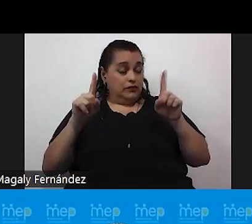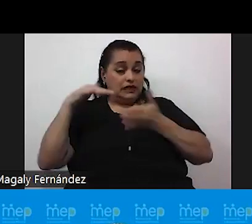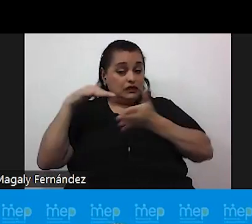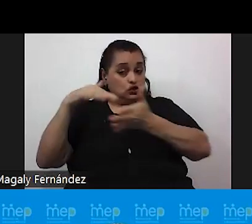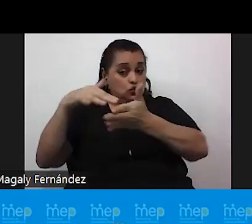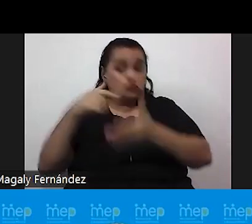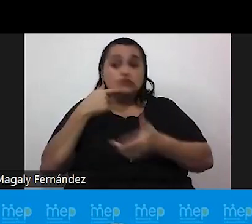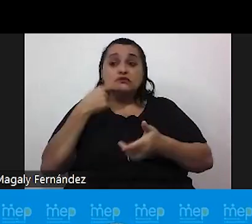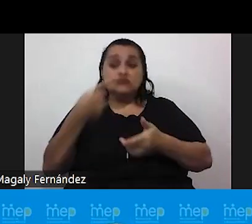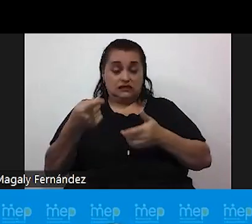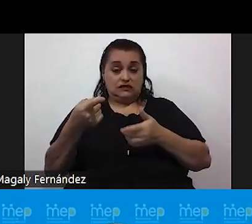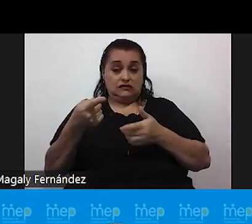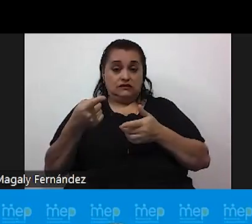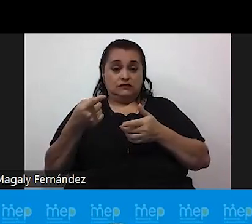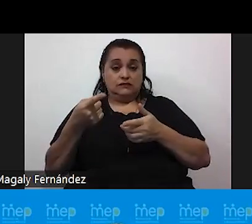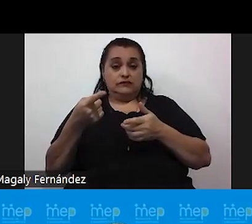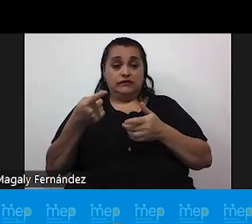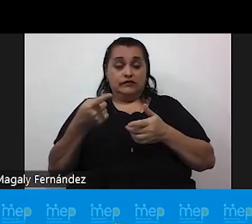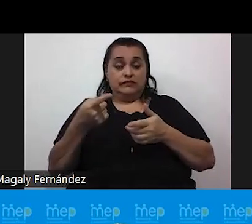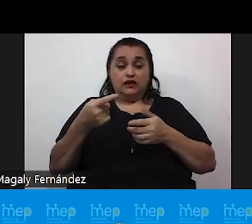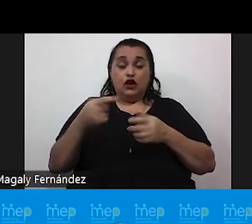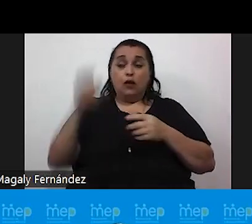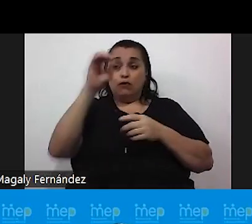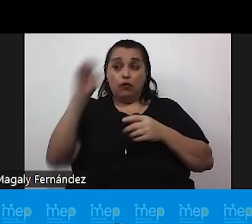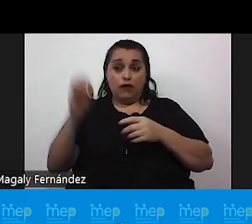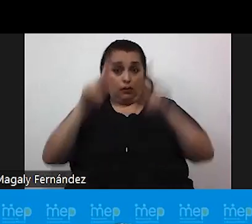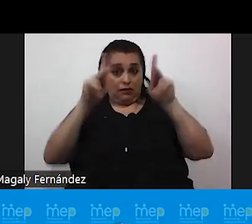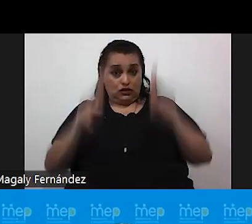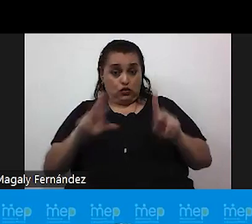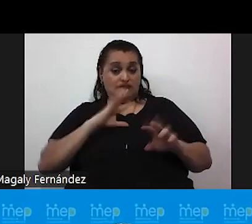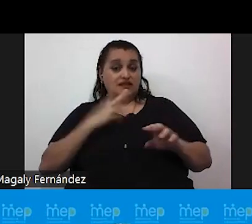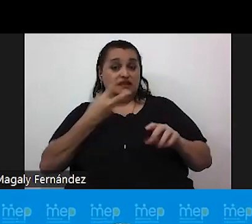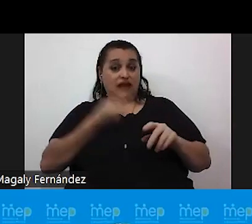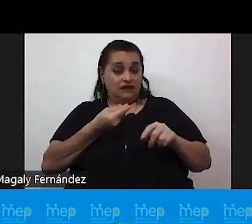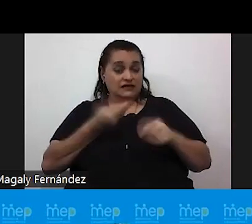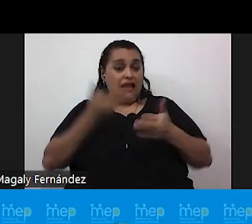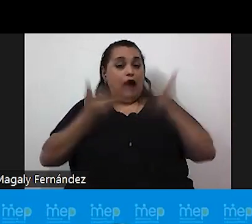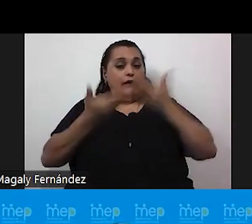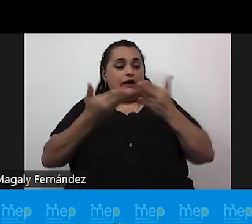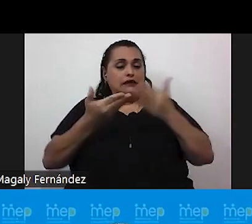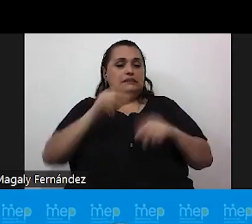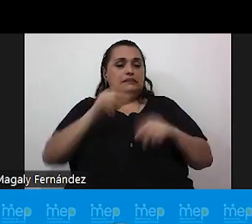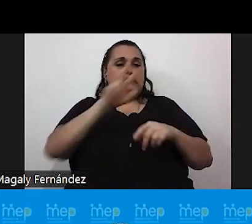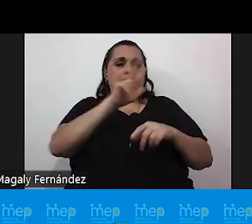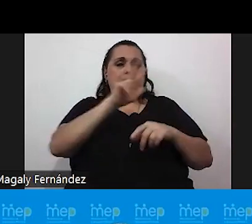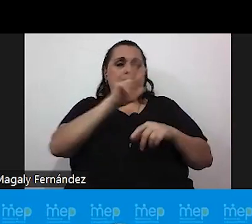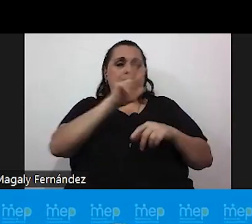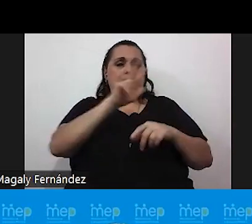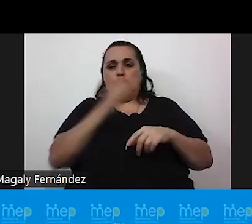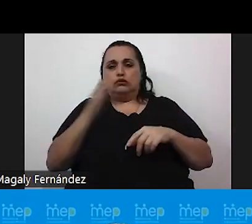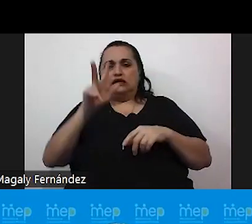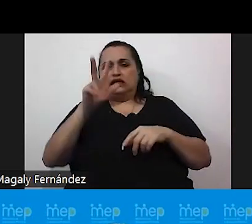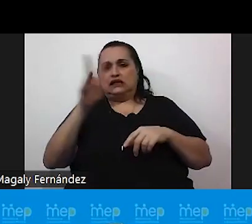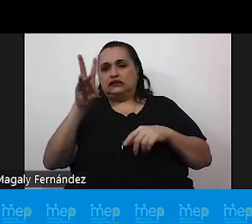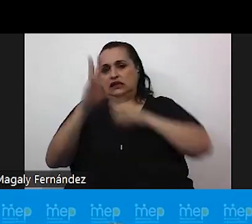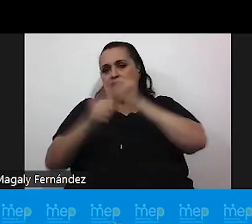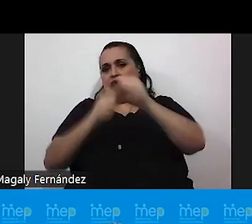se dice que este promedio en las personas trans a veces alcanza entre los 35 y 37 años de